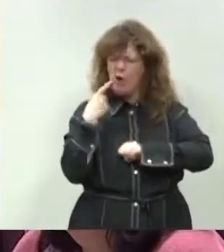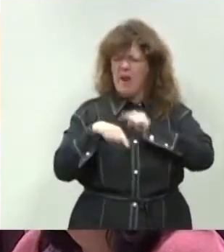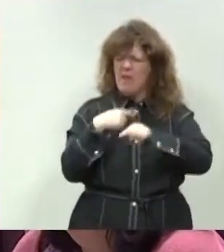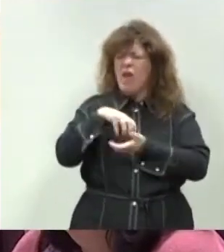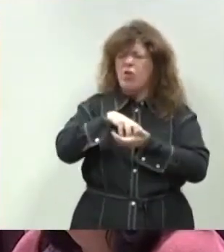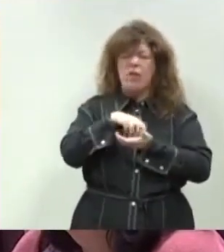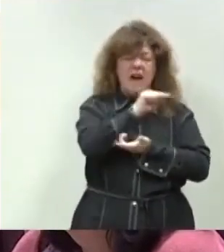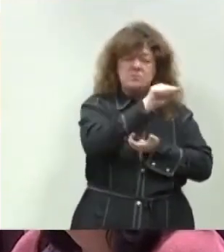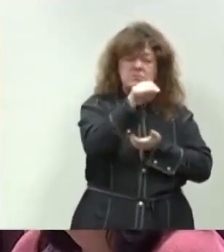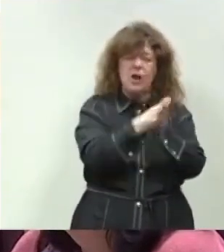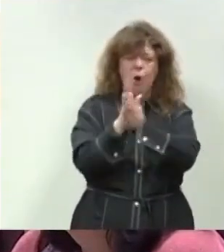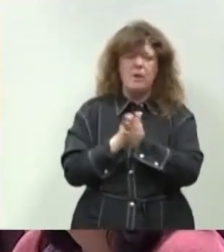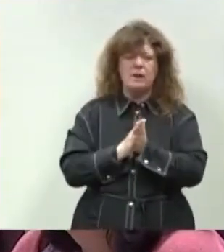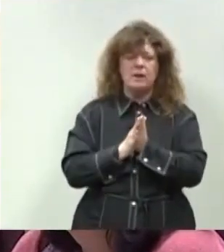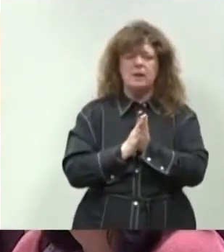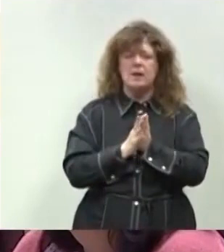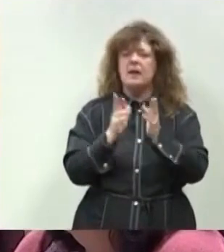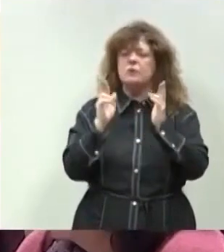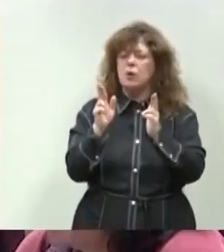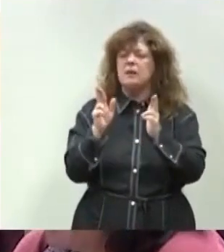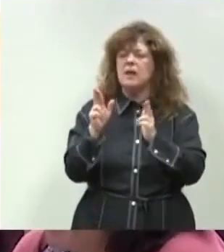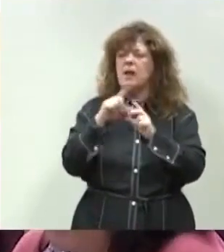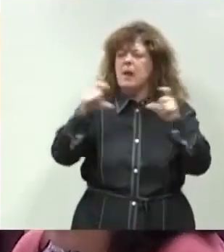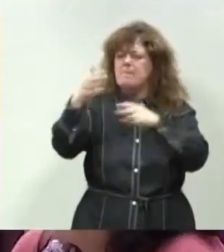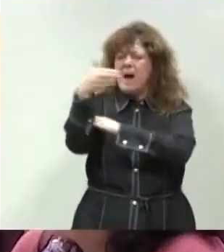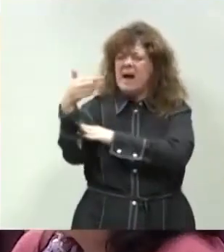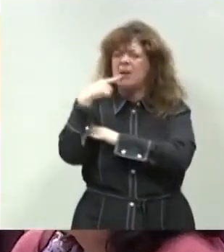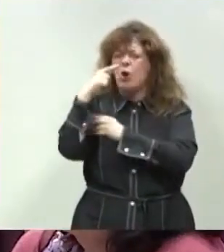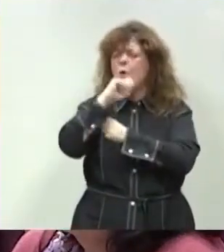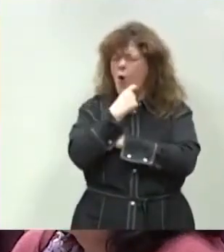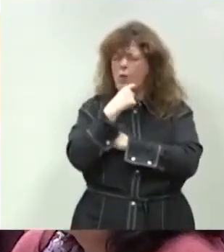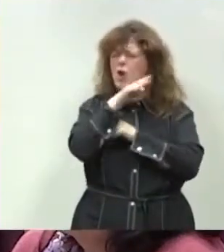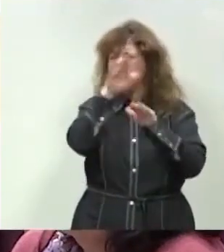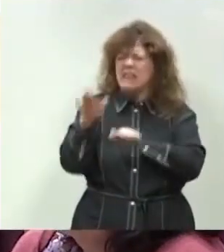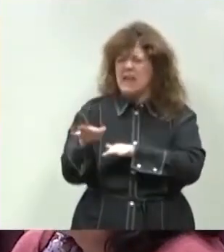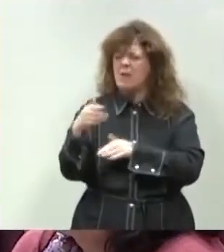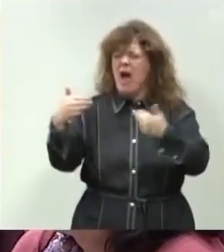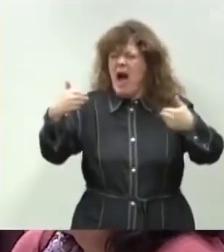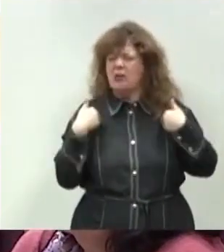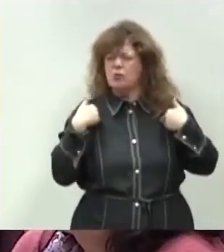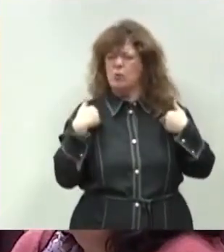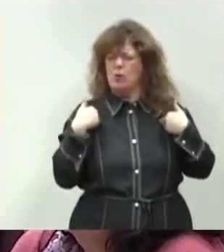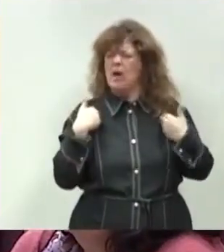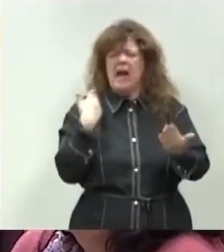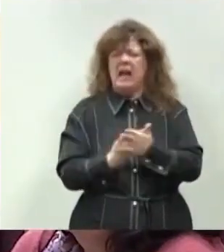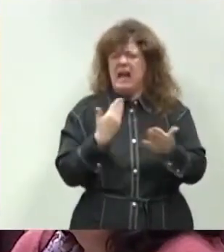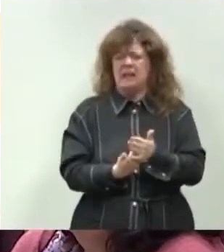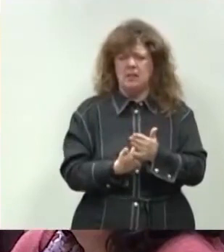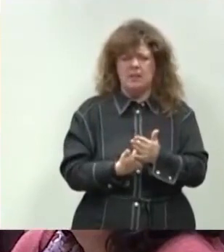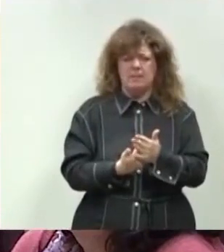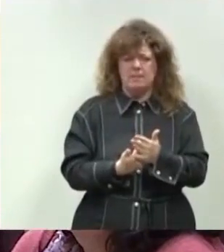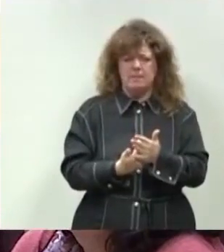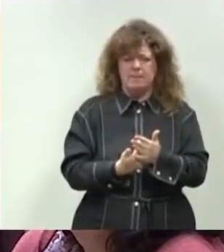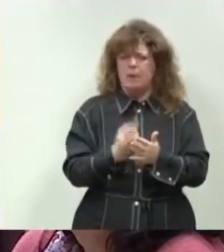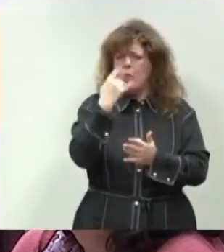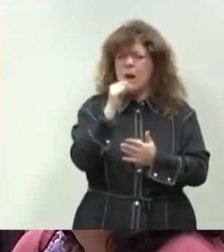de sus compañeros. Suelde la pancarta, sus odios y sus sectarismos, asume la responsabilidad y garantice de una